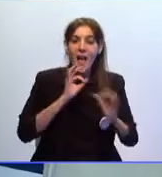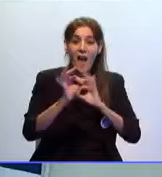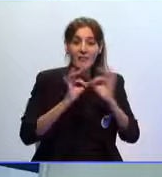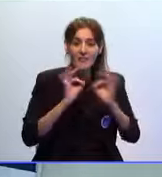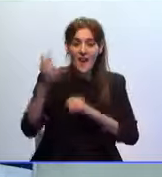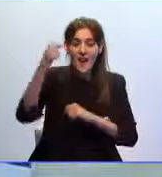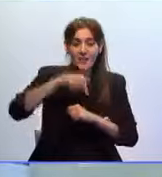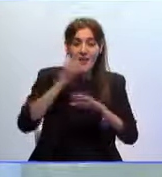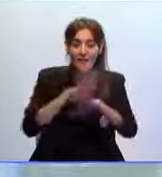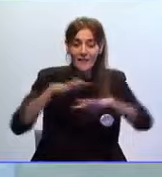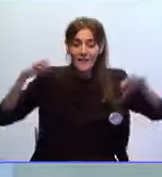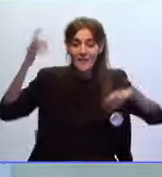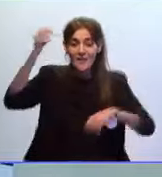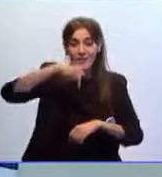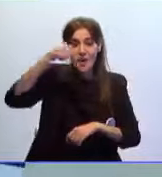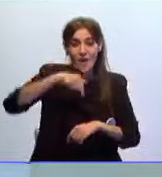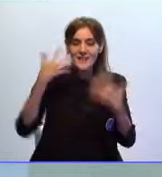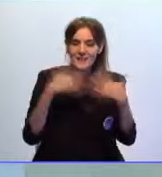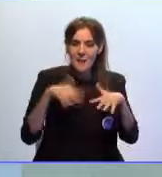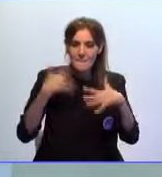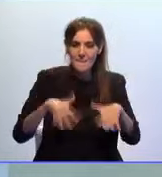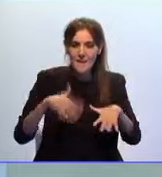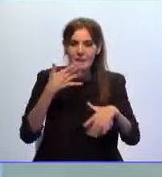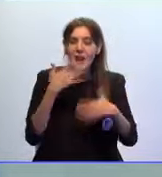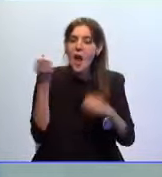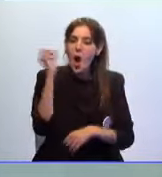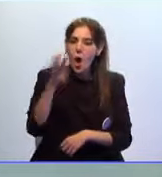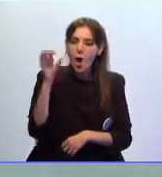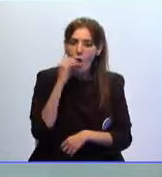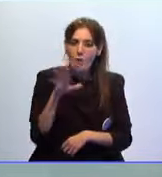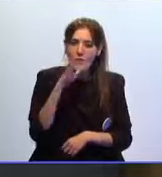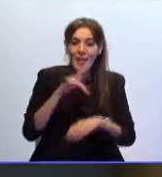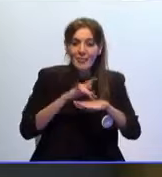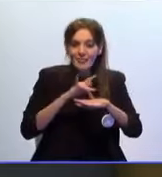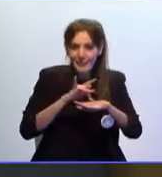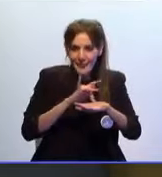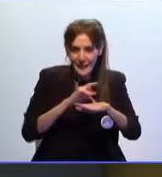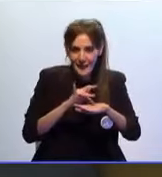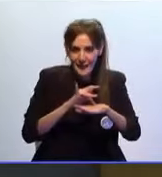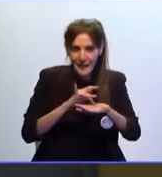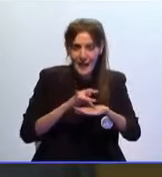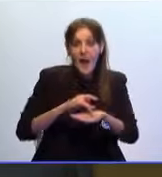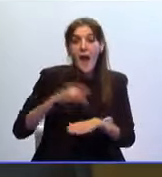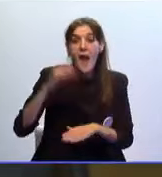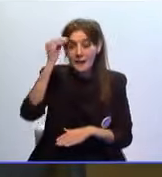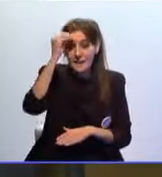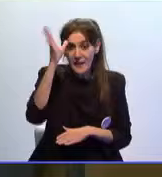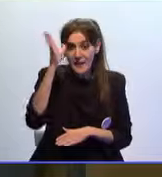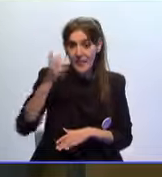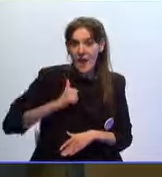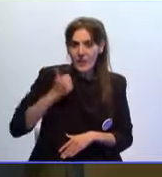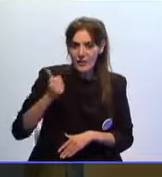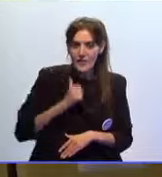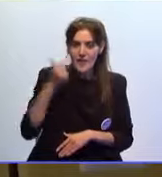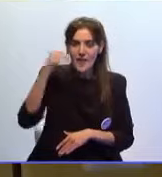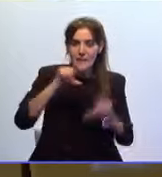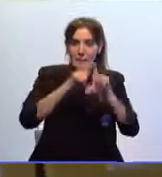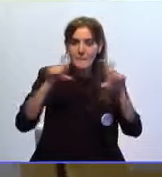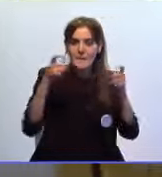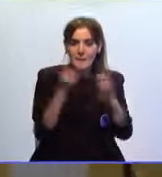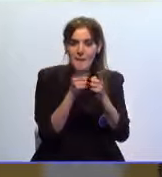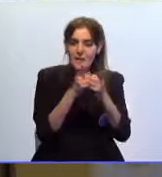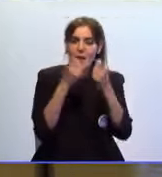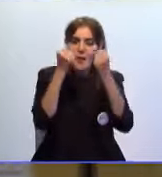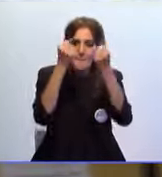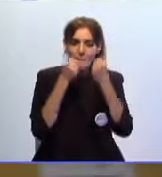Auditorio del Rebellín ha acogido este miércoles la jornada Digitalización e Inteligencia Artificial en la PyME. Un